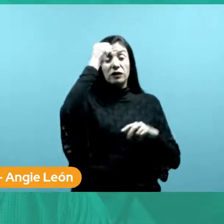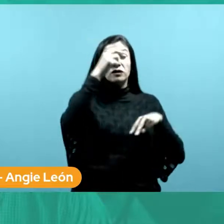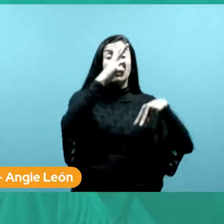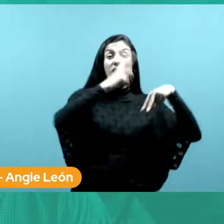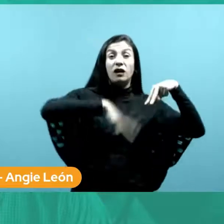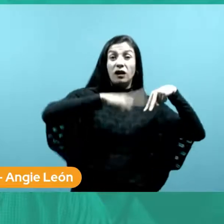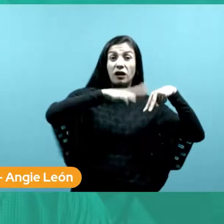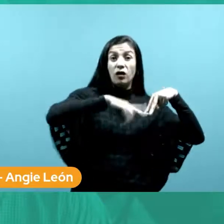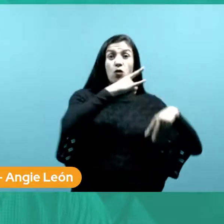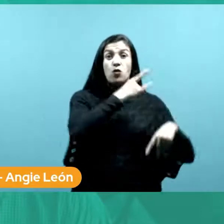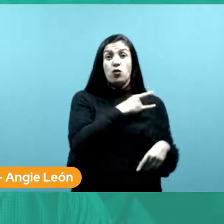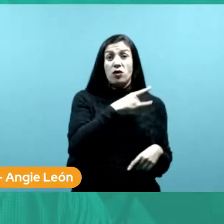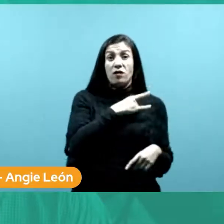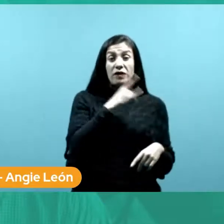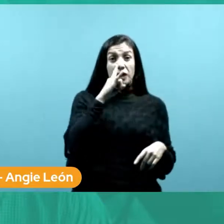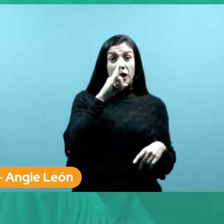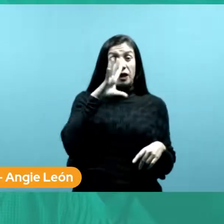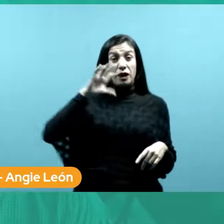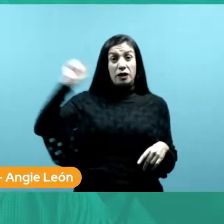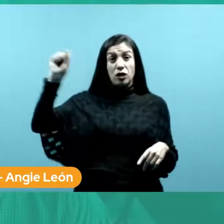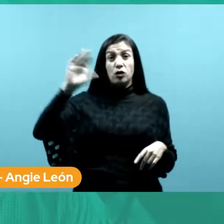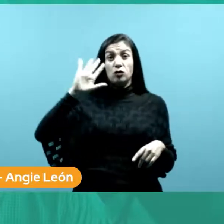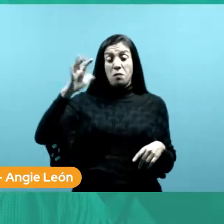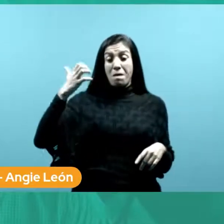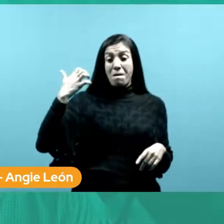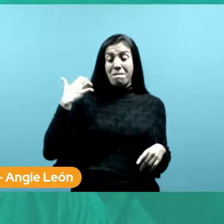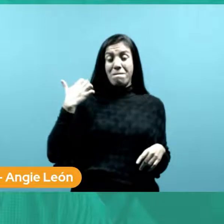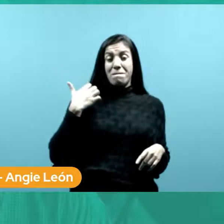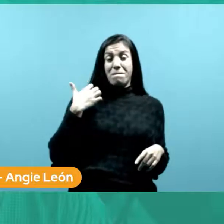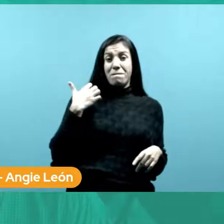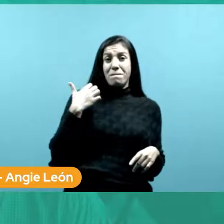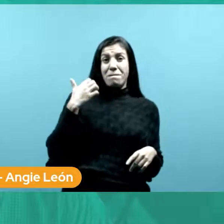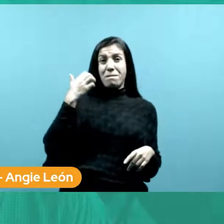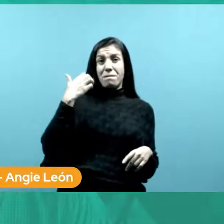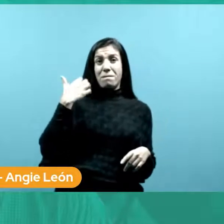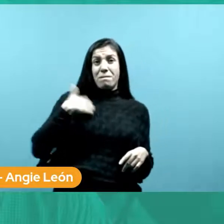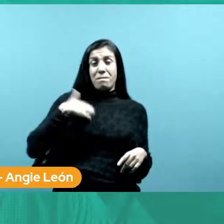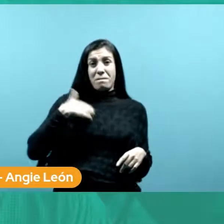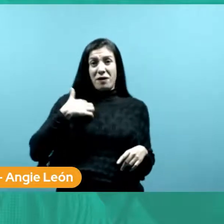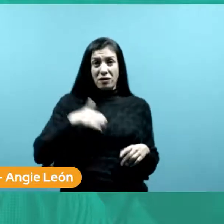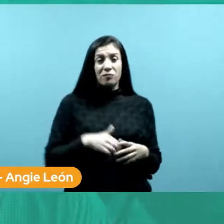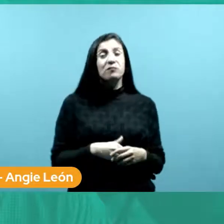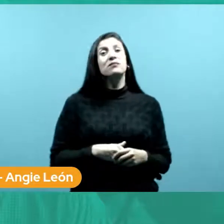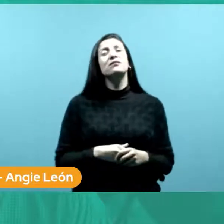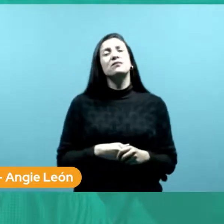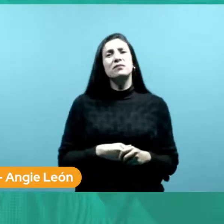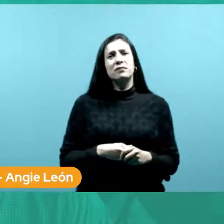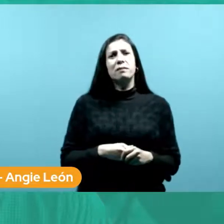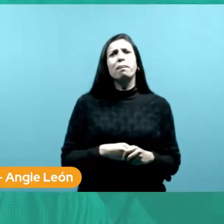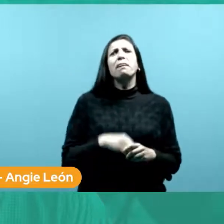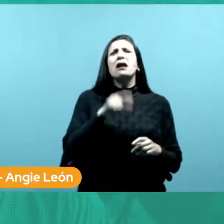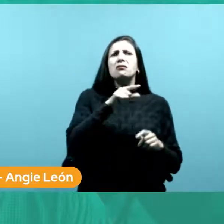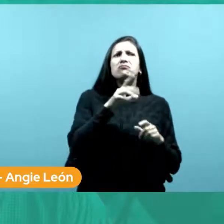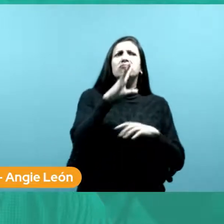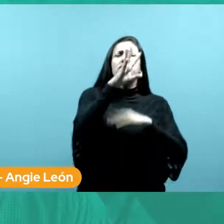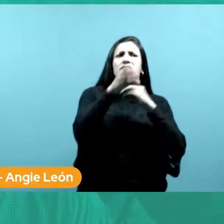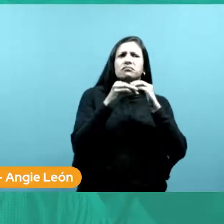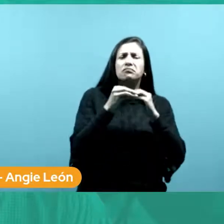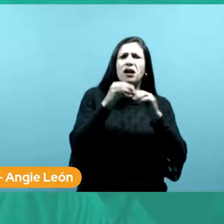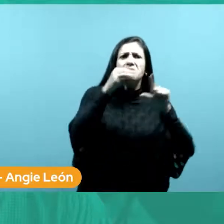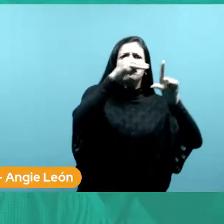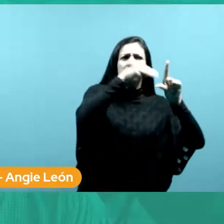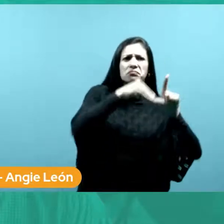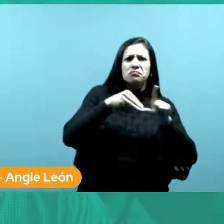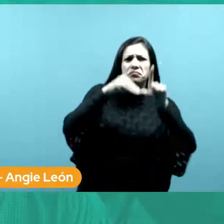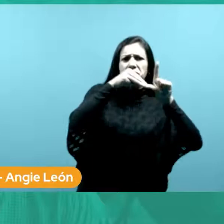Nacional de Buenos Aires, en la Universidad de Buenos Aires. Ha dictado también seminarios de grado y de posgrado en diferentes universidades y